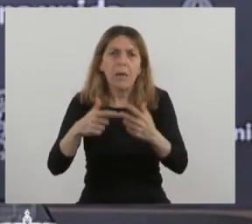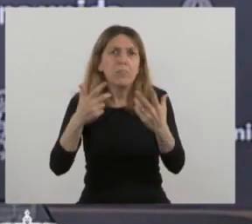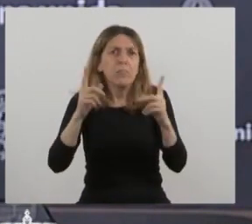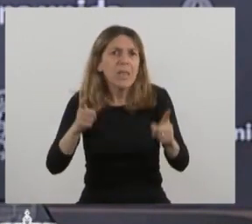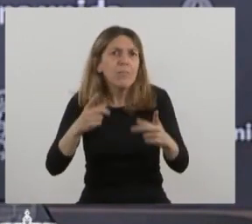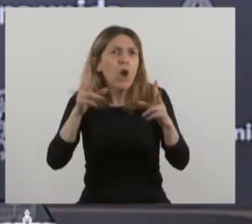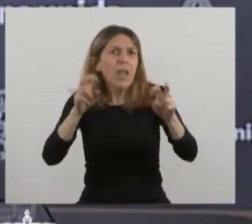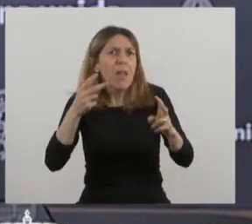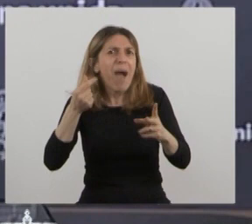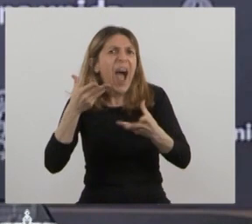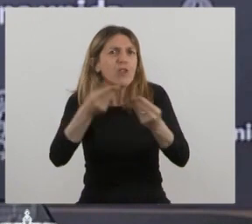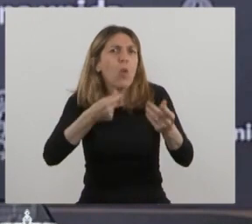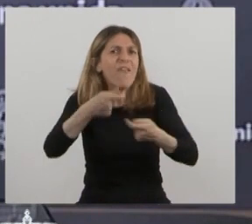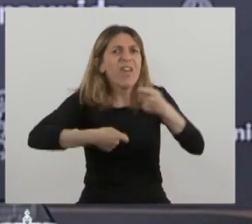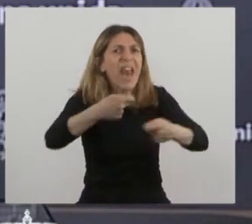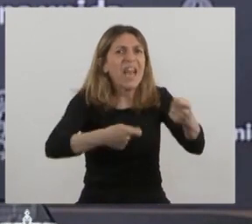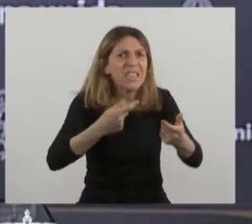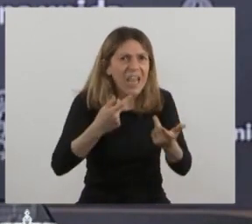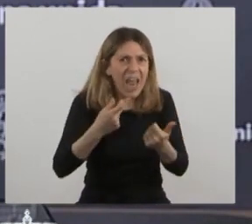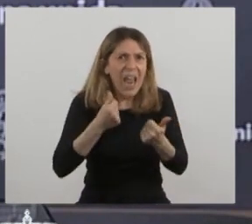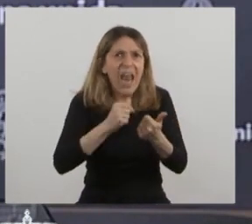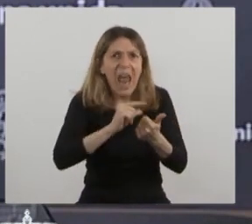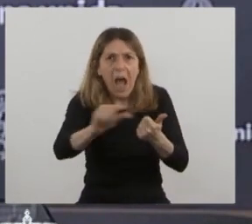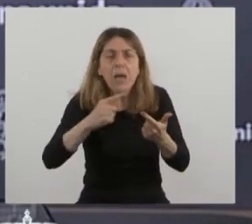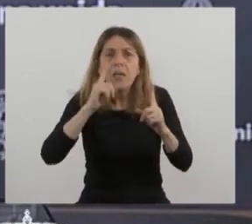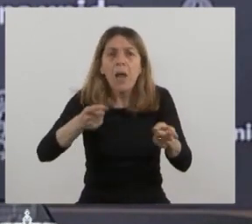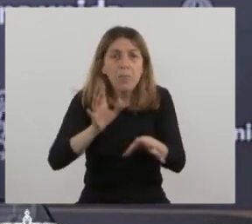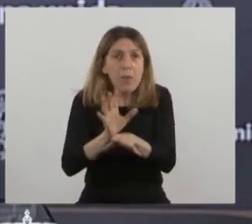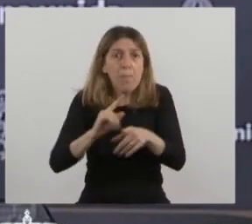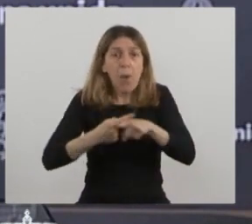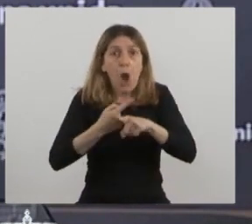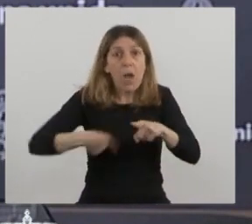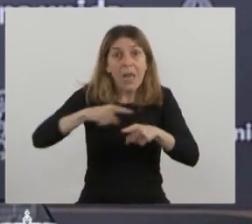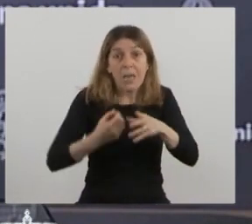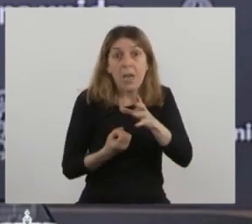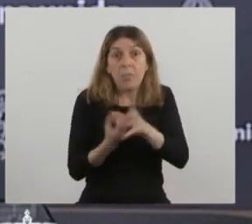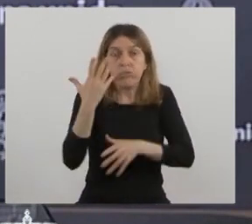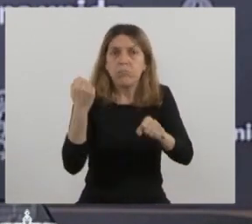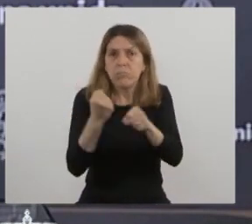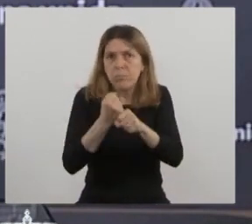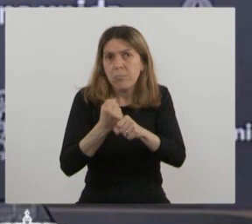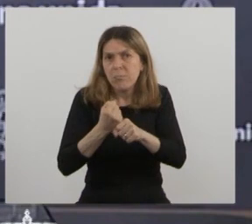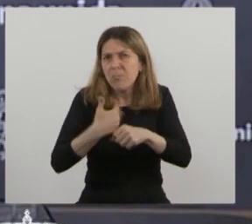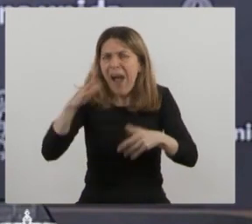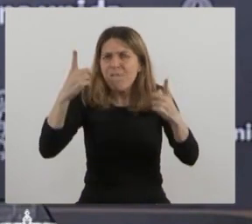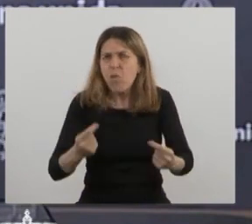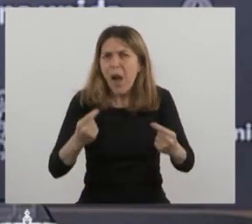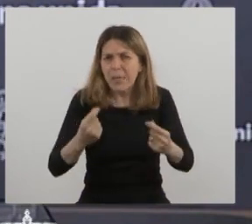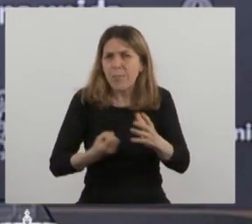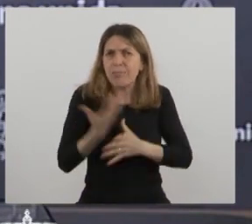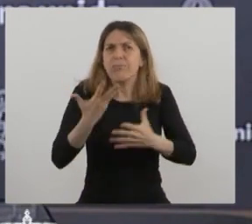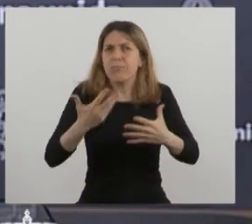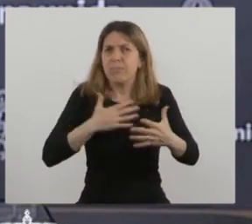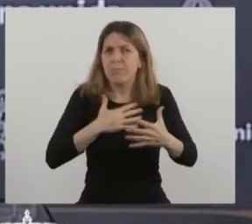financiera, en que la creatividad política surja de nosotros, con el común